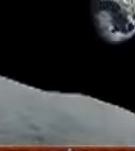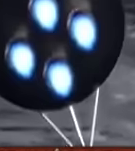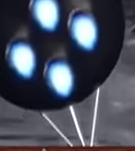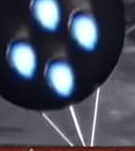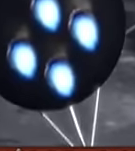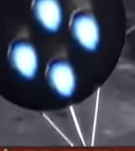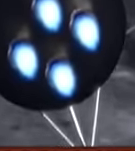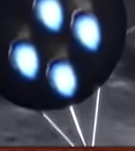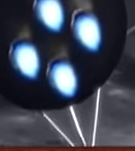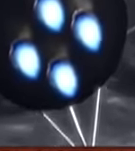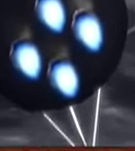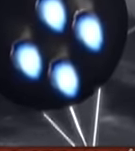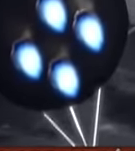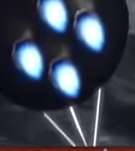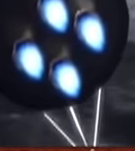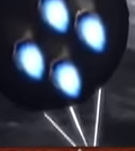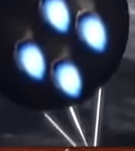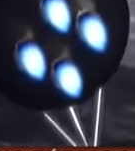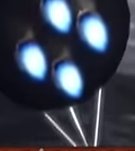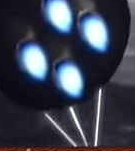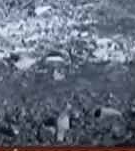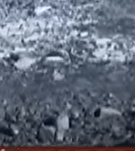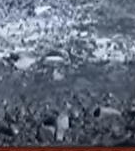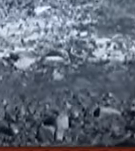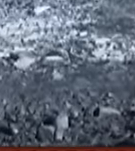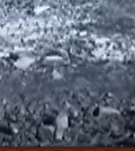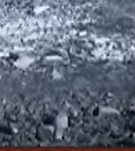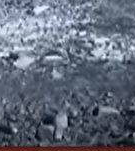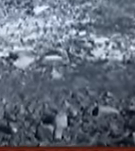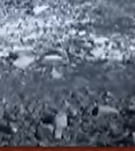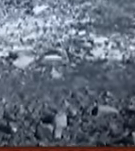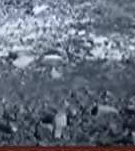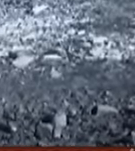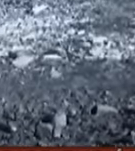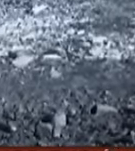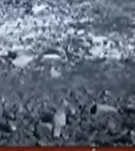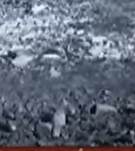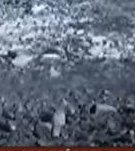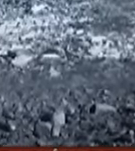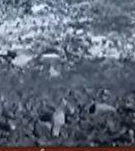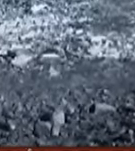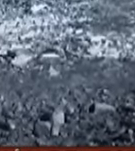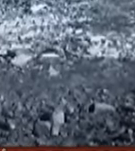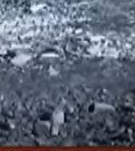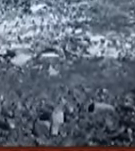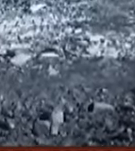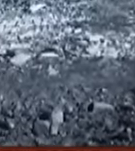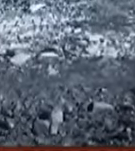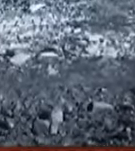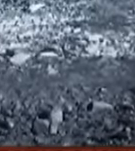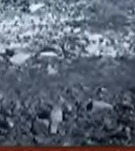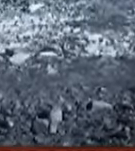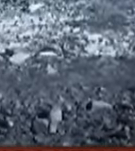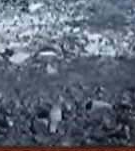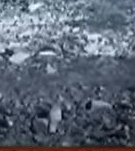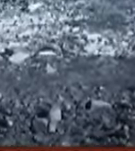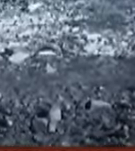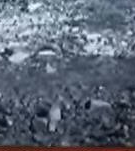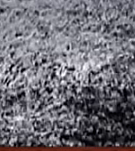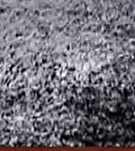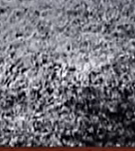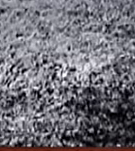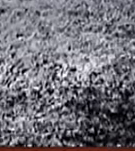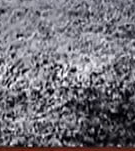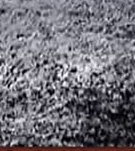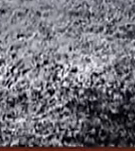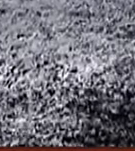30 millones de dólares por parte de Google X Prize a quien logre enviar la primera nave espacial privada a la superficie de la